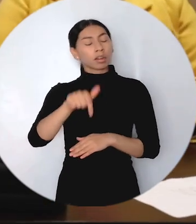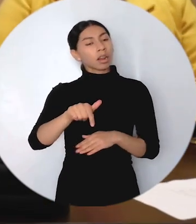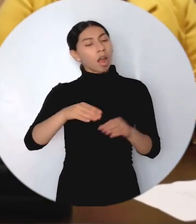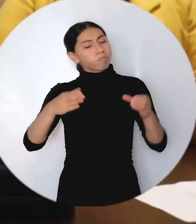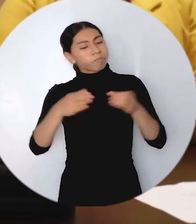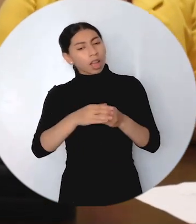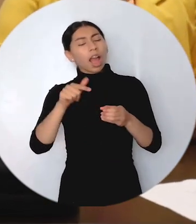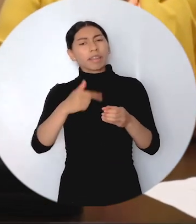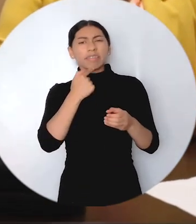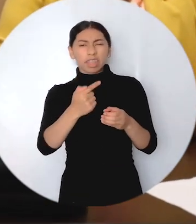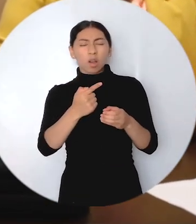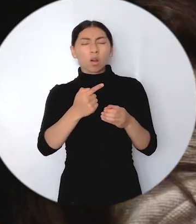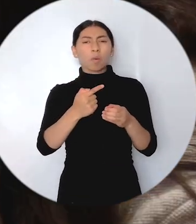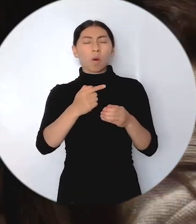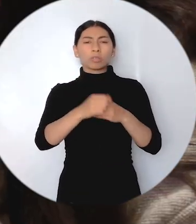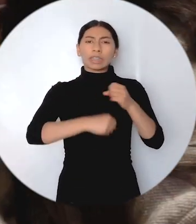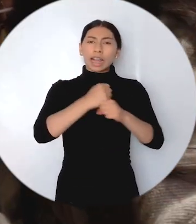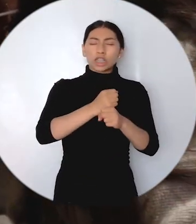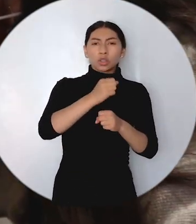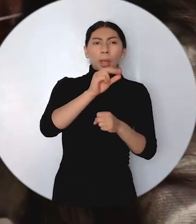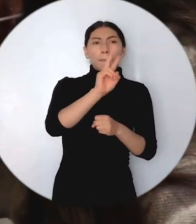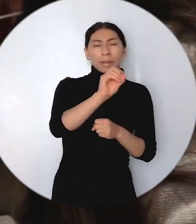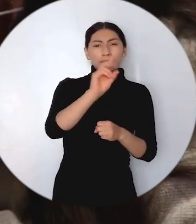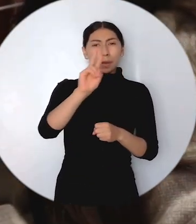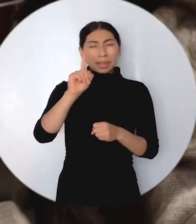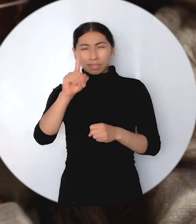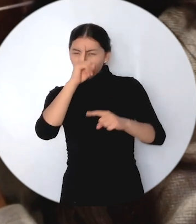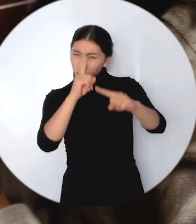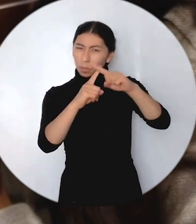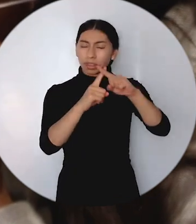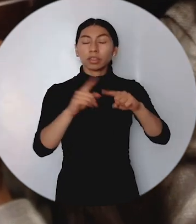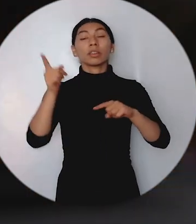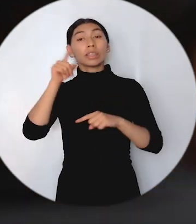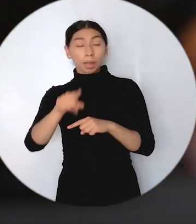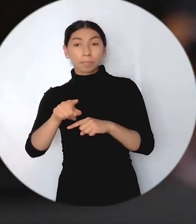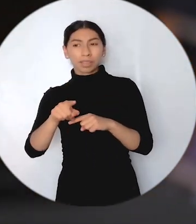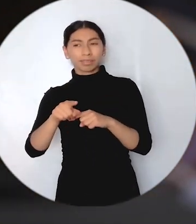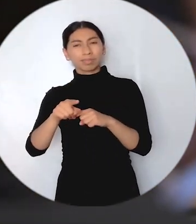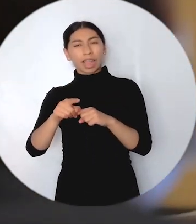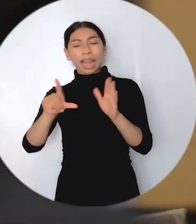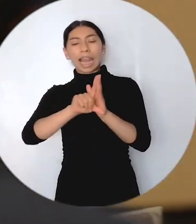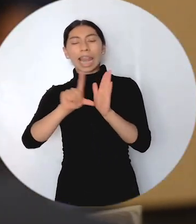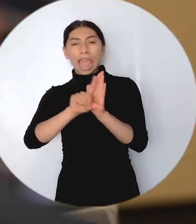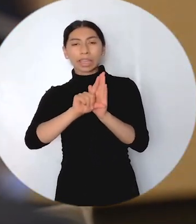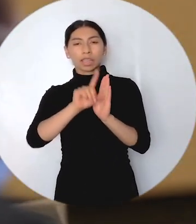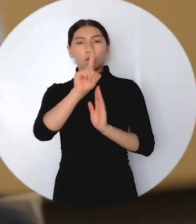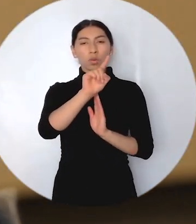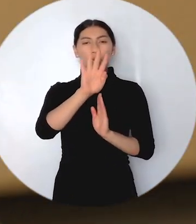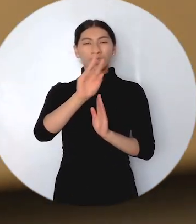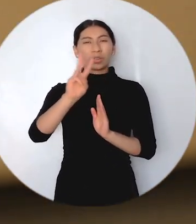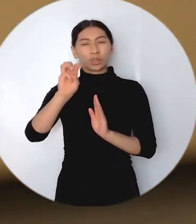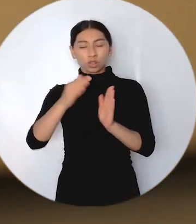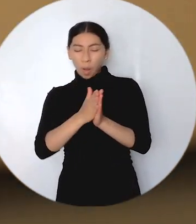durante el 2020-20 y a la prórroga de la Ley 1448. Aseguró que fue efectivo el apoyo y la coordinación entre las